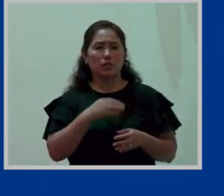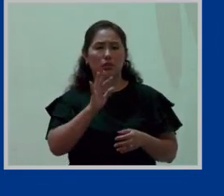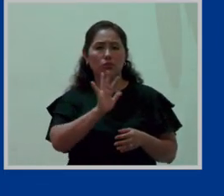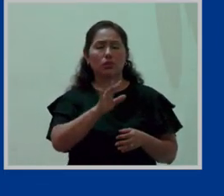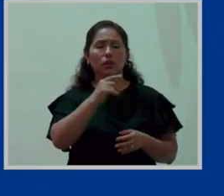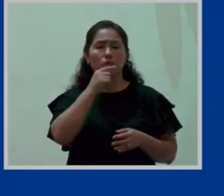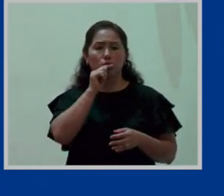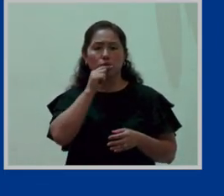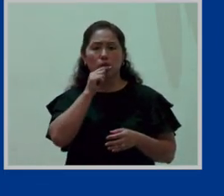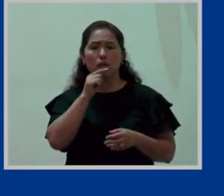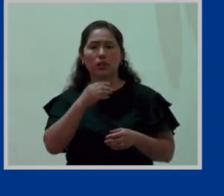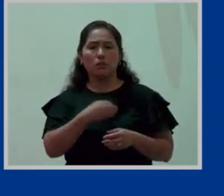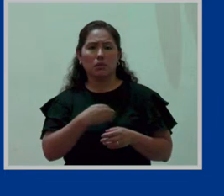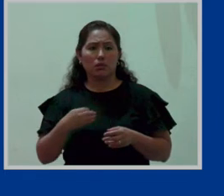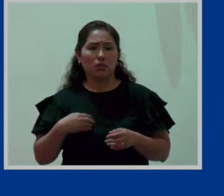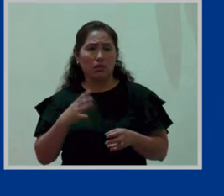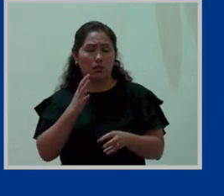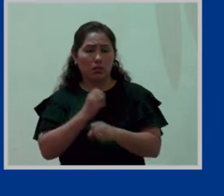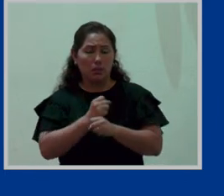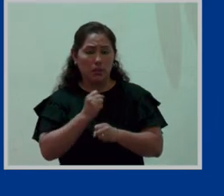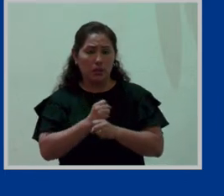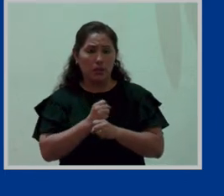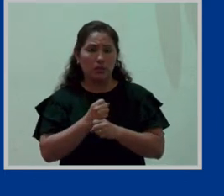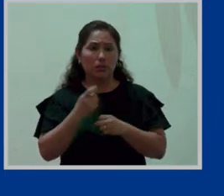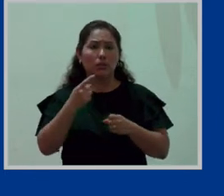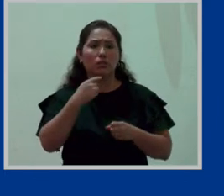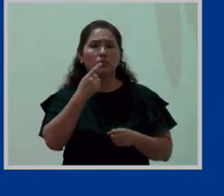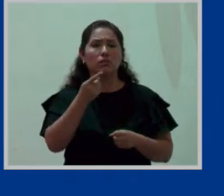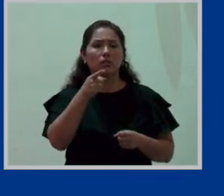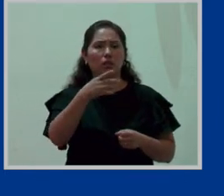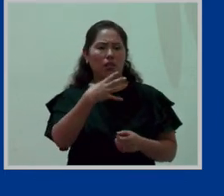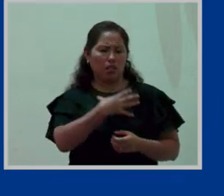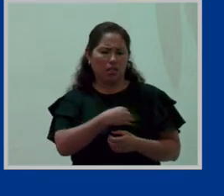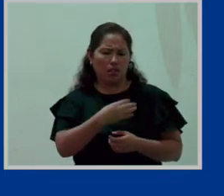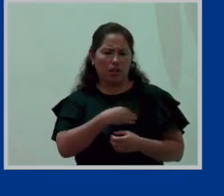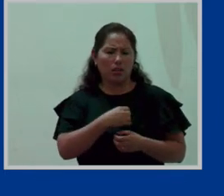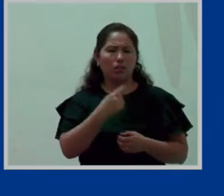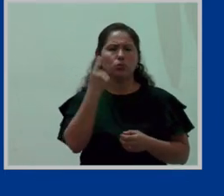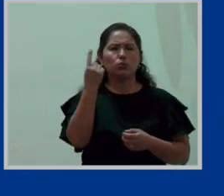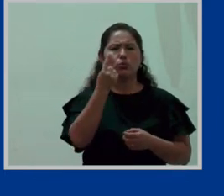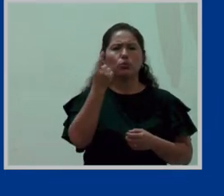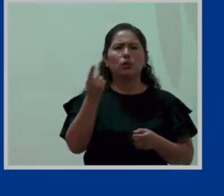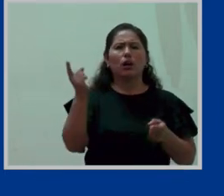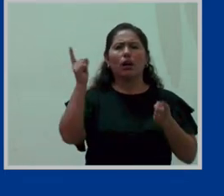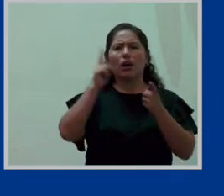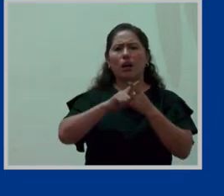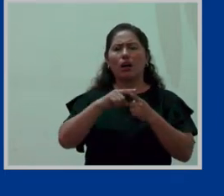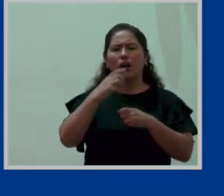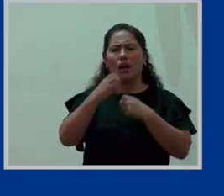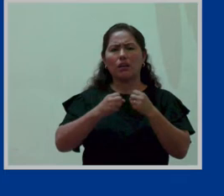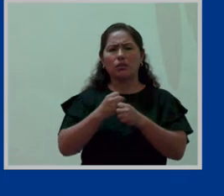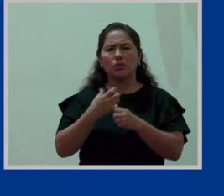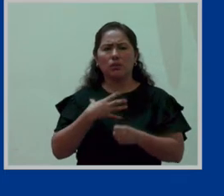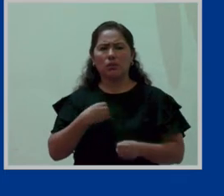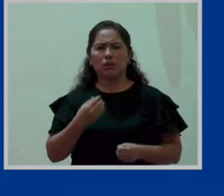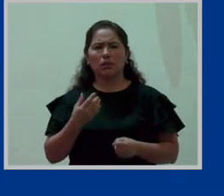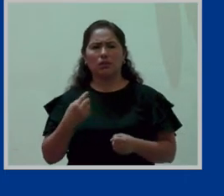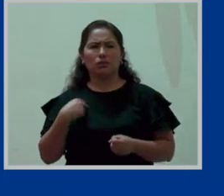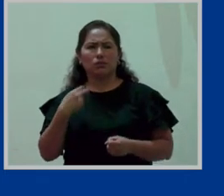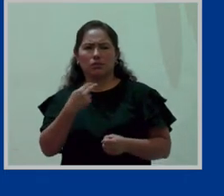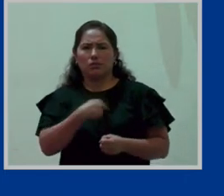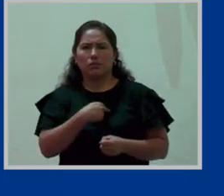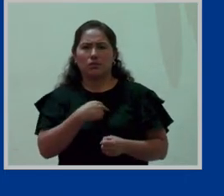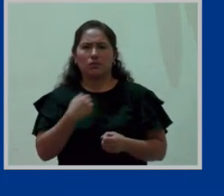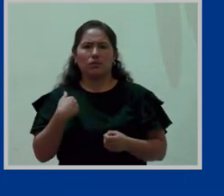ni del ministerio de trabajo decir que la lactancia materna es únicamente desde el año de edad nosotros no tenemos